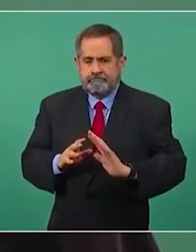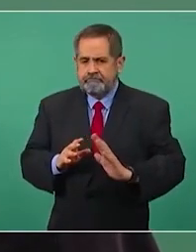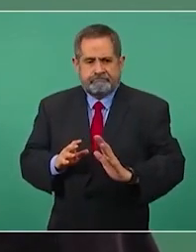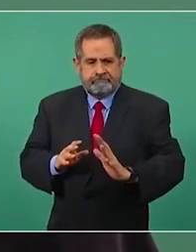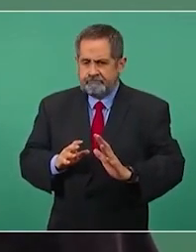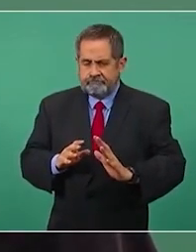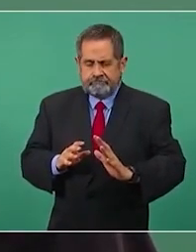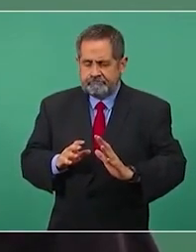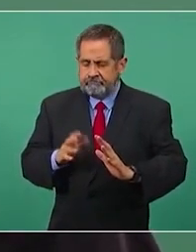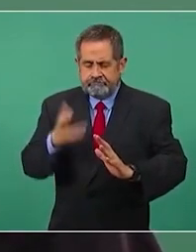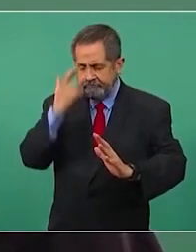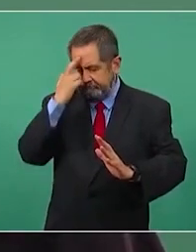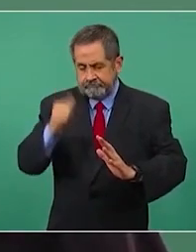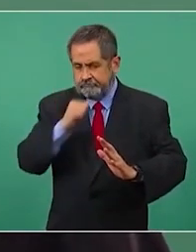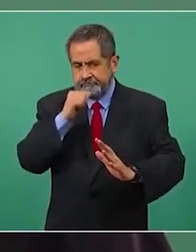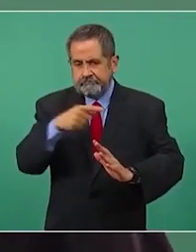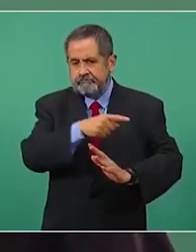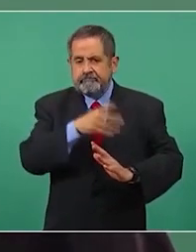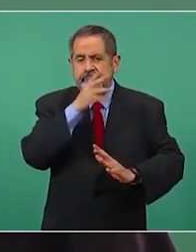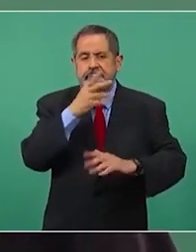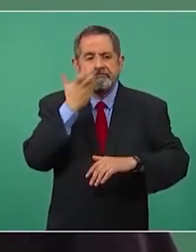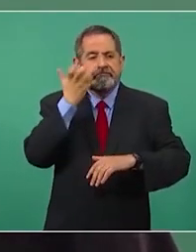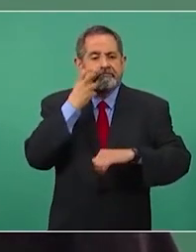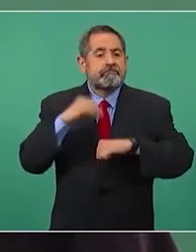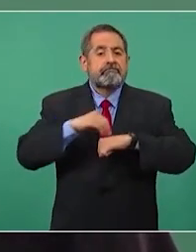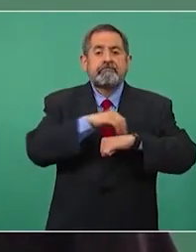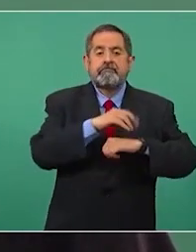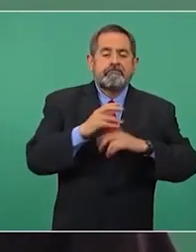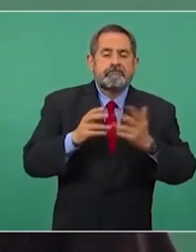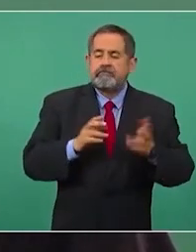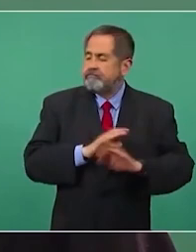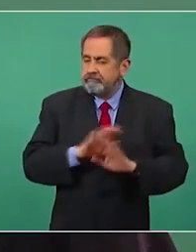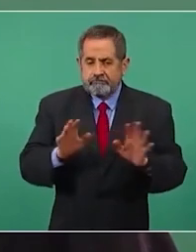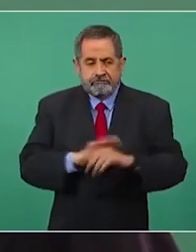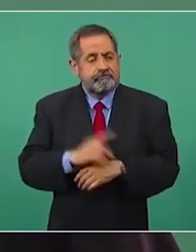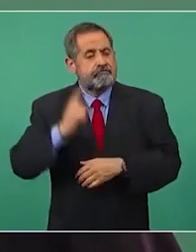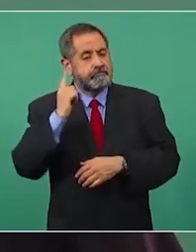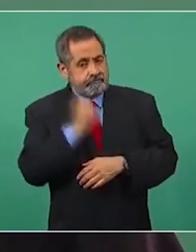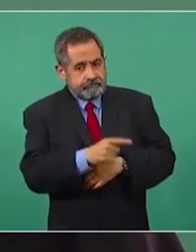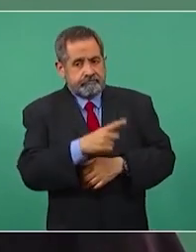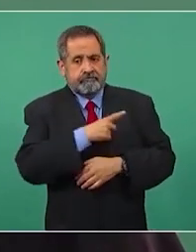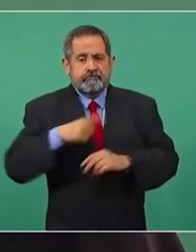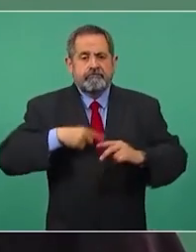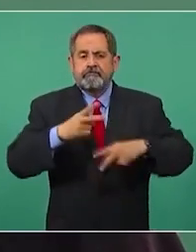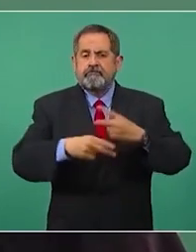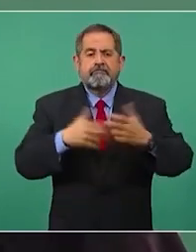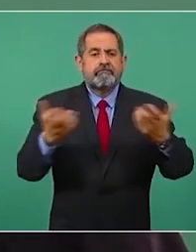motivo una excusa un pretexto para no llevar a cabo